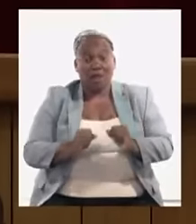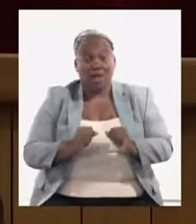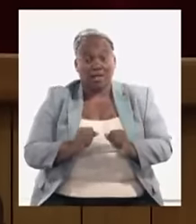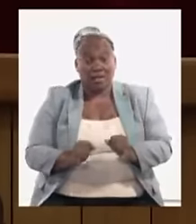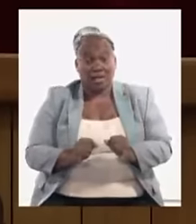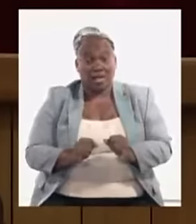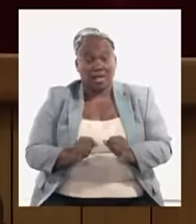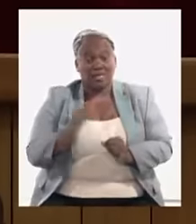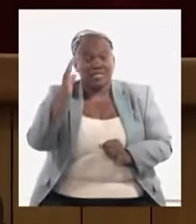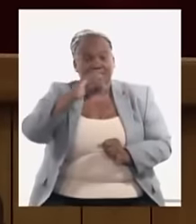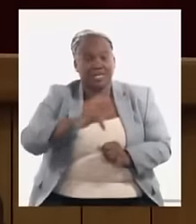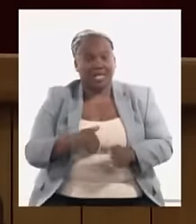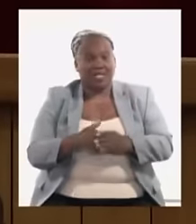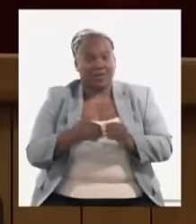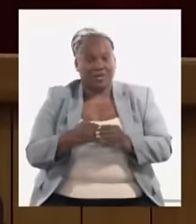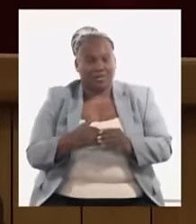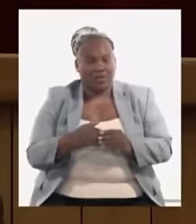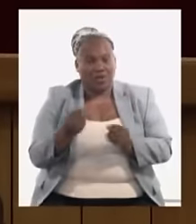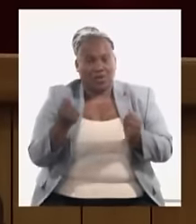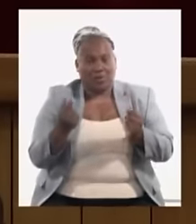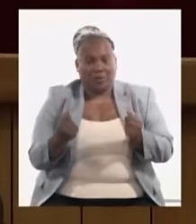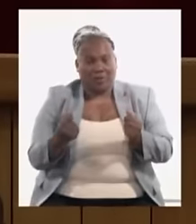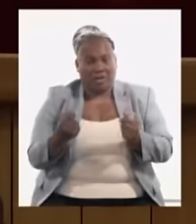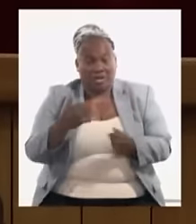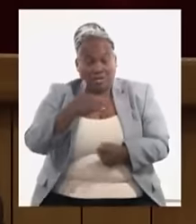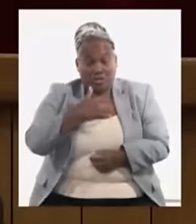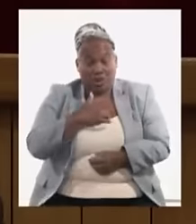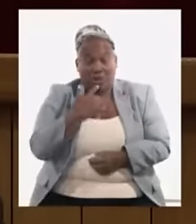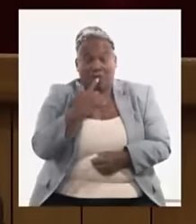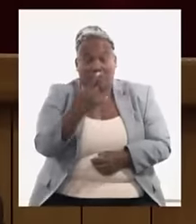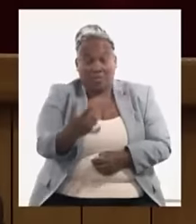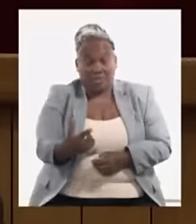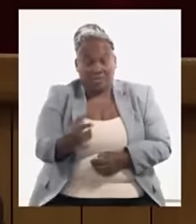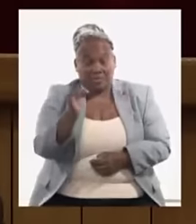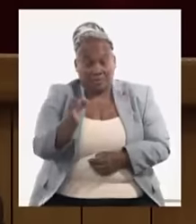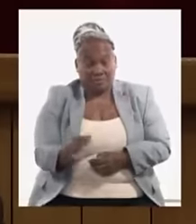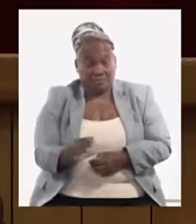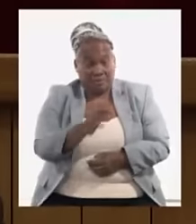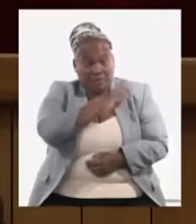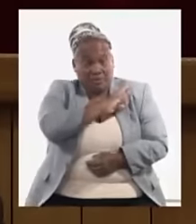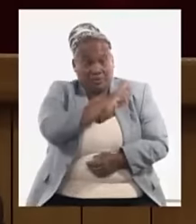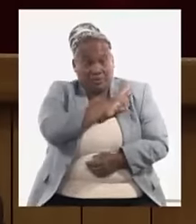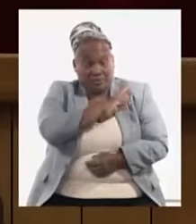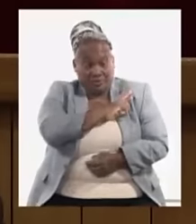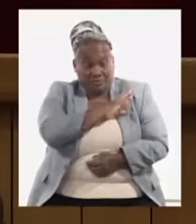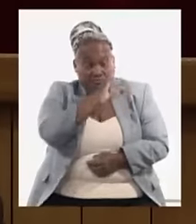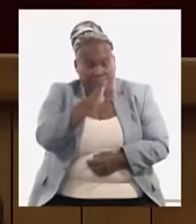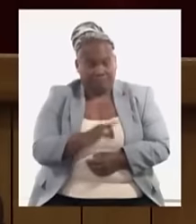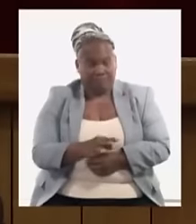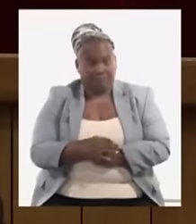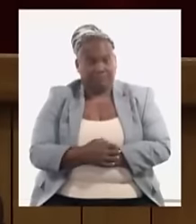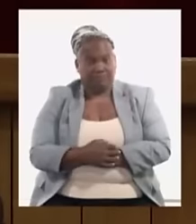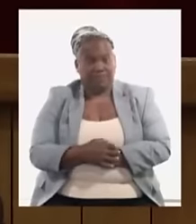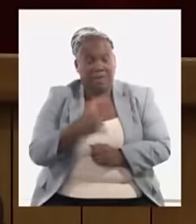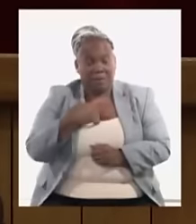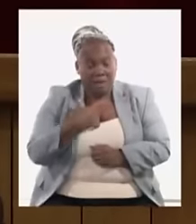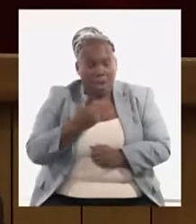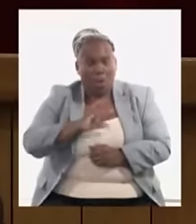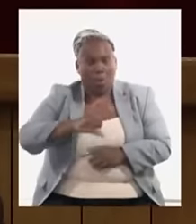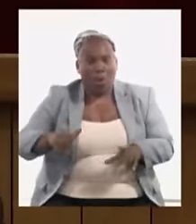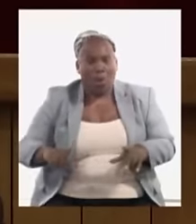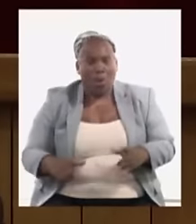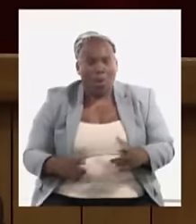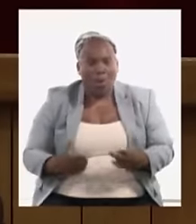desdolarización de la economía pero yo tengo que decirle también responsablemente que para llegar a esa meta para